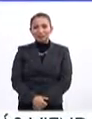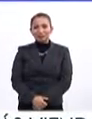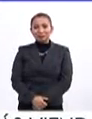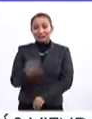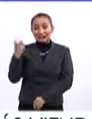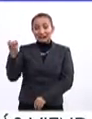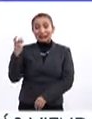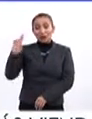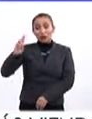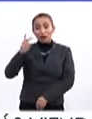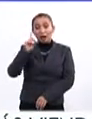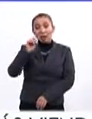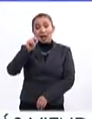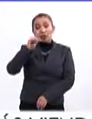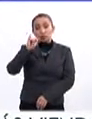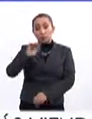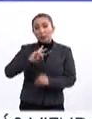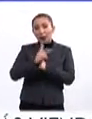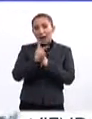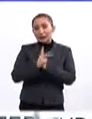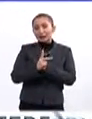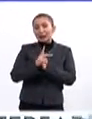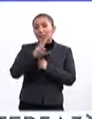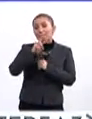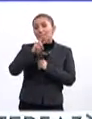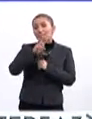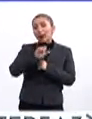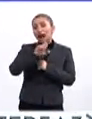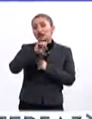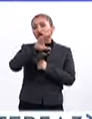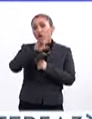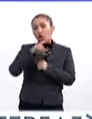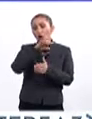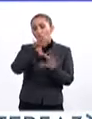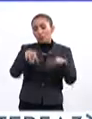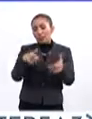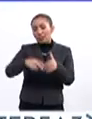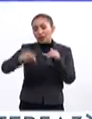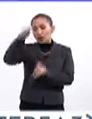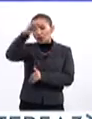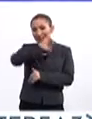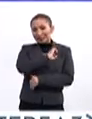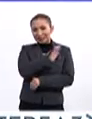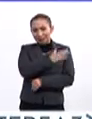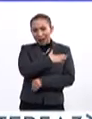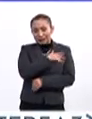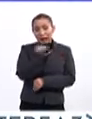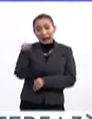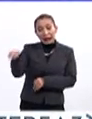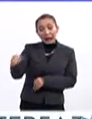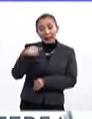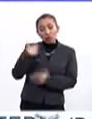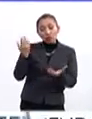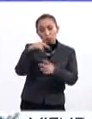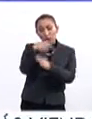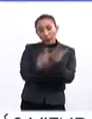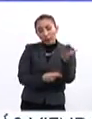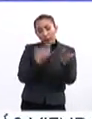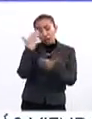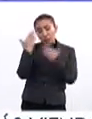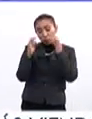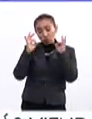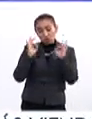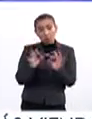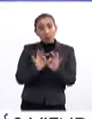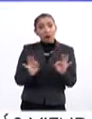Pues ahí está la Universidad de Deusto, en el País Vasco, una universidad muy importante de esta comunidad vasca al norte de España, donde sus planes de estudio son en realidad